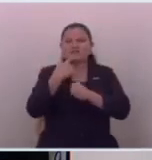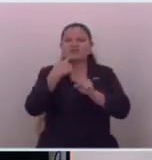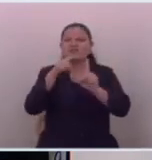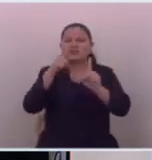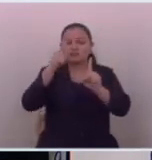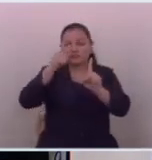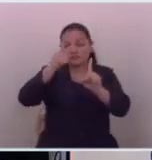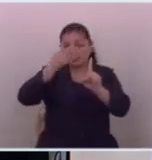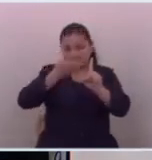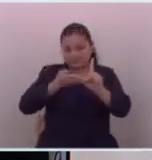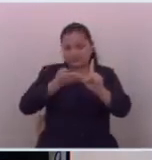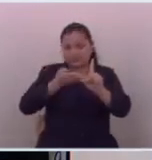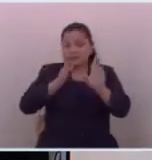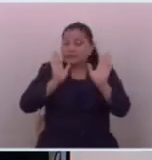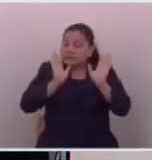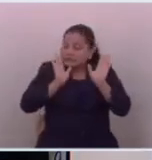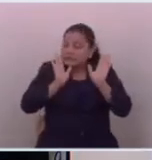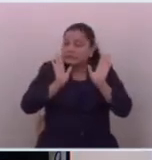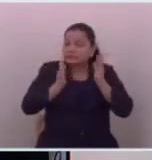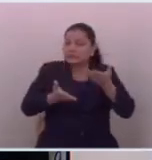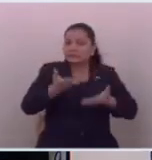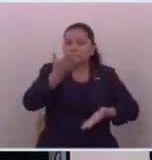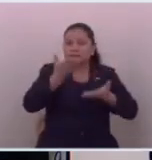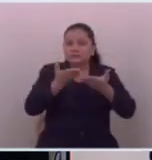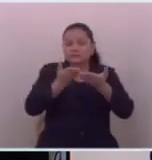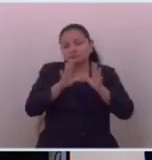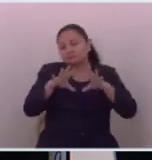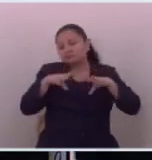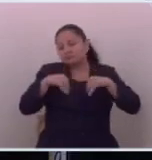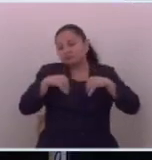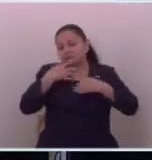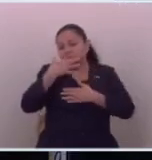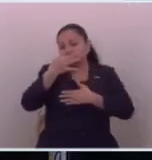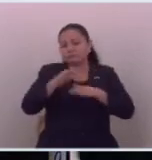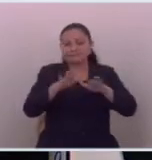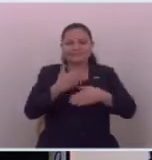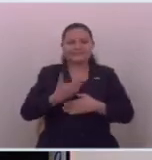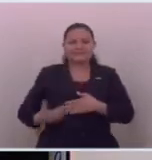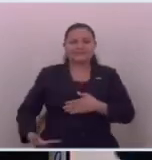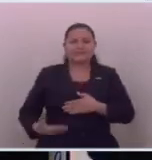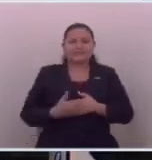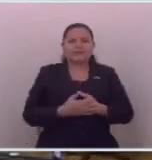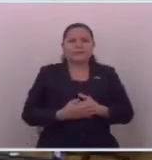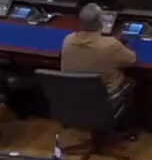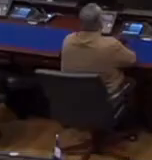y entonces tal vez los podamos tomar en serio gracias presidente